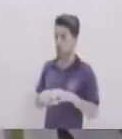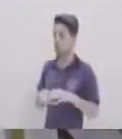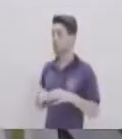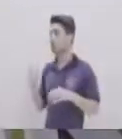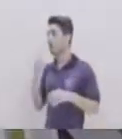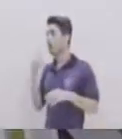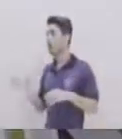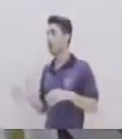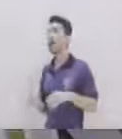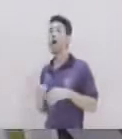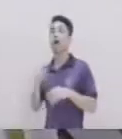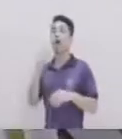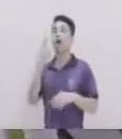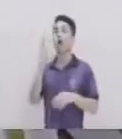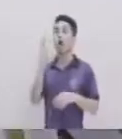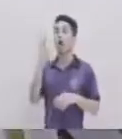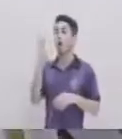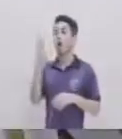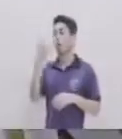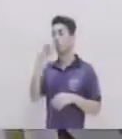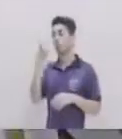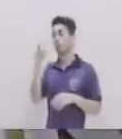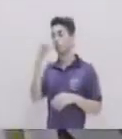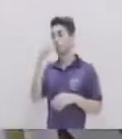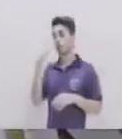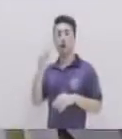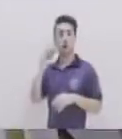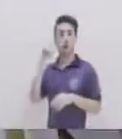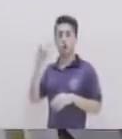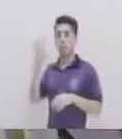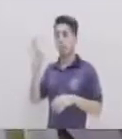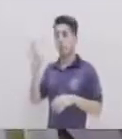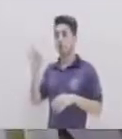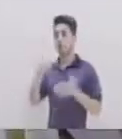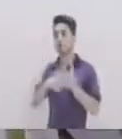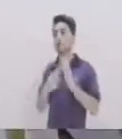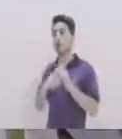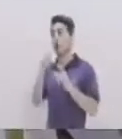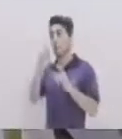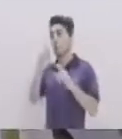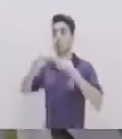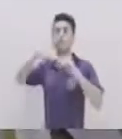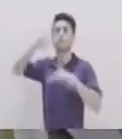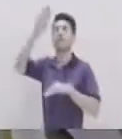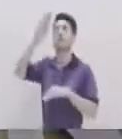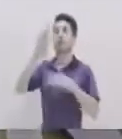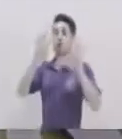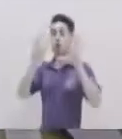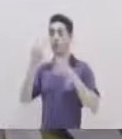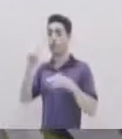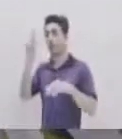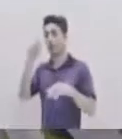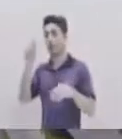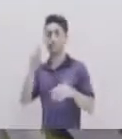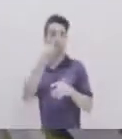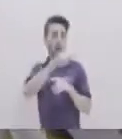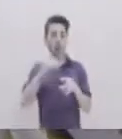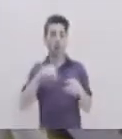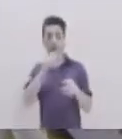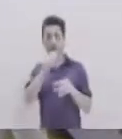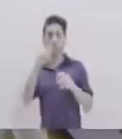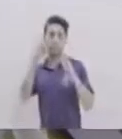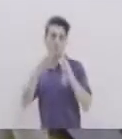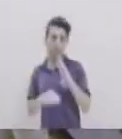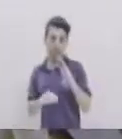uno de sus tres ángulos Es mayor A 90 grados Y es claro Que los otros dos Van a medir Menos De